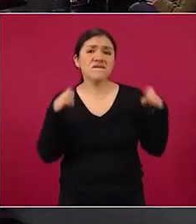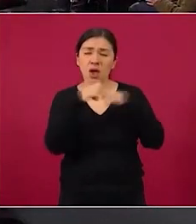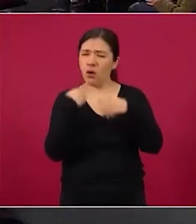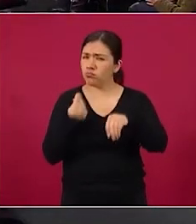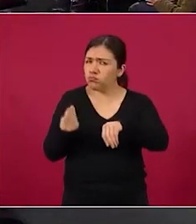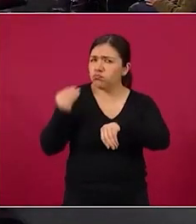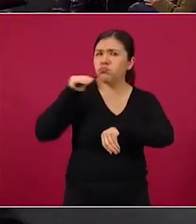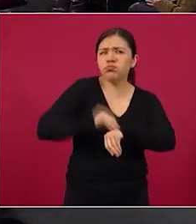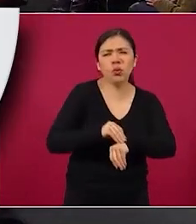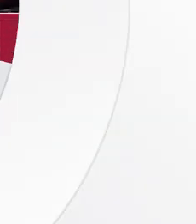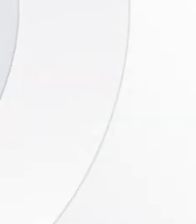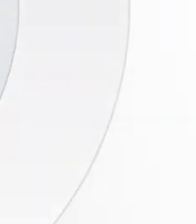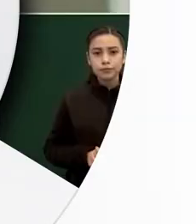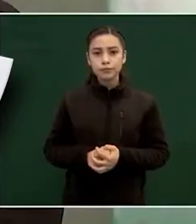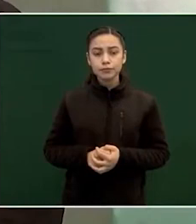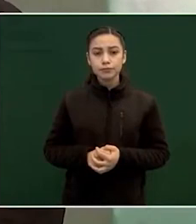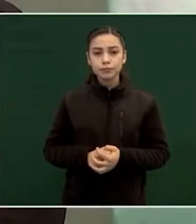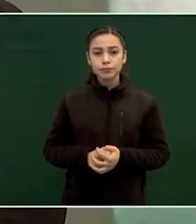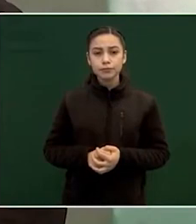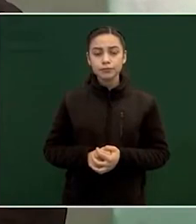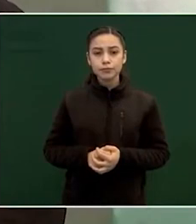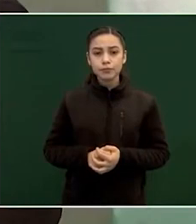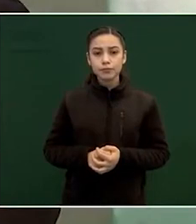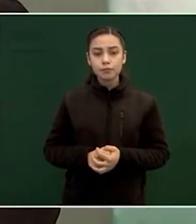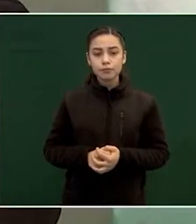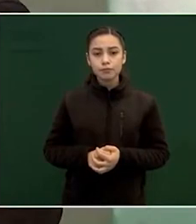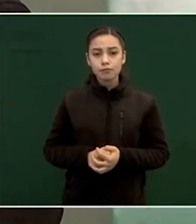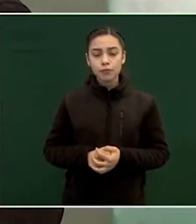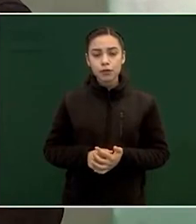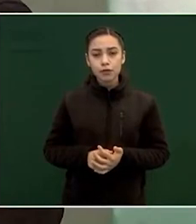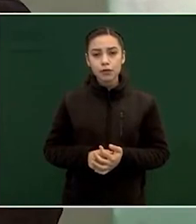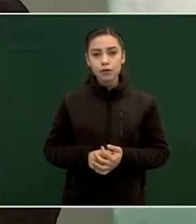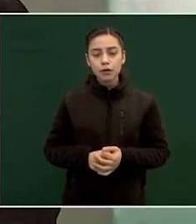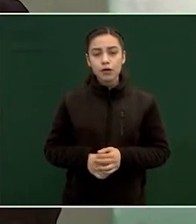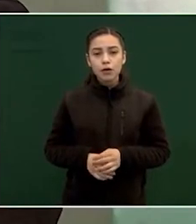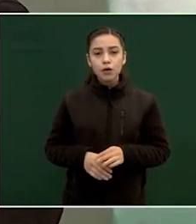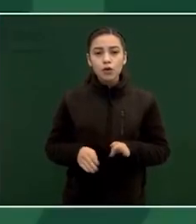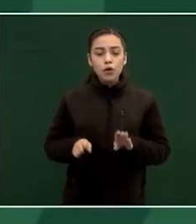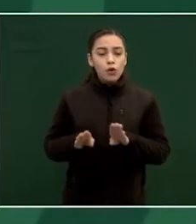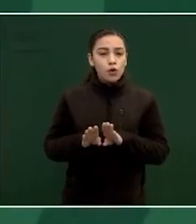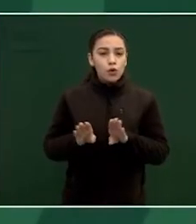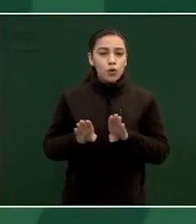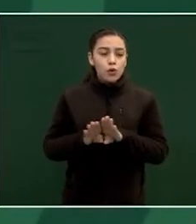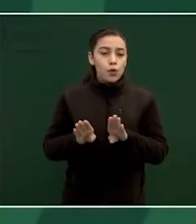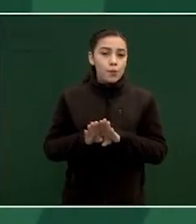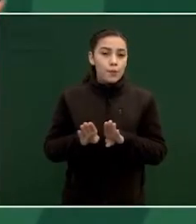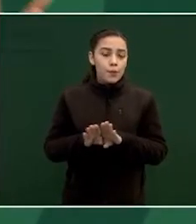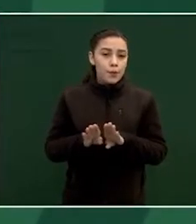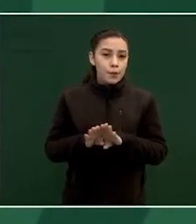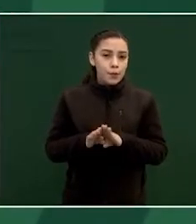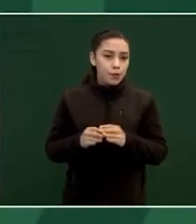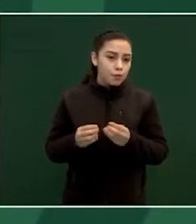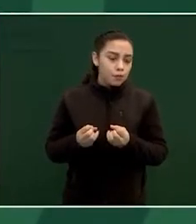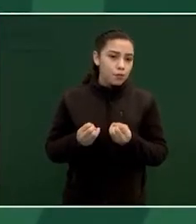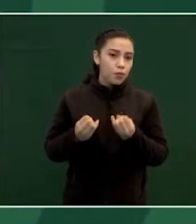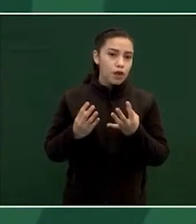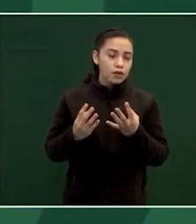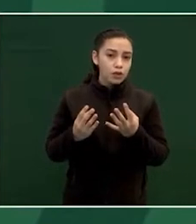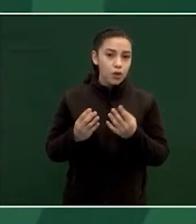terminales lo que nos costó lo de OHL